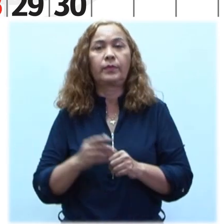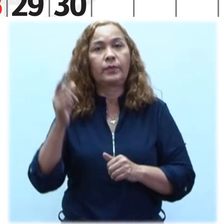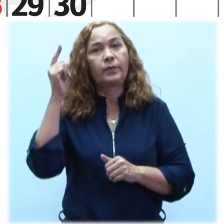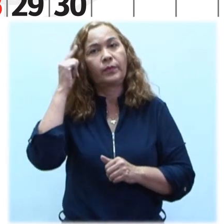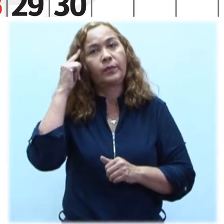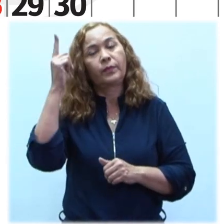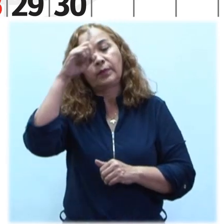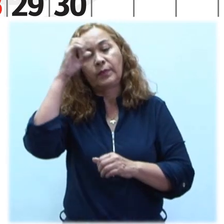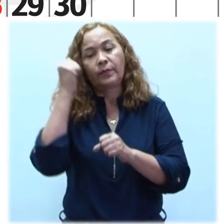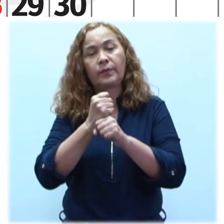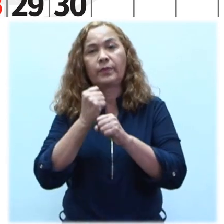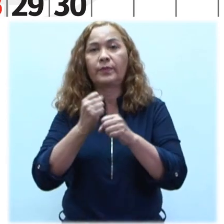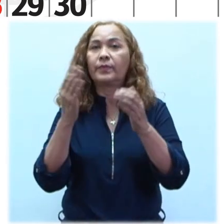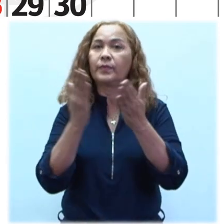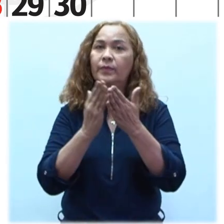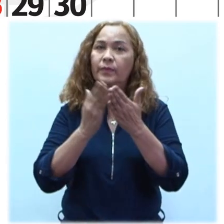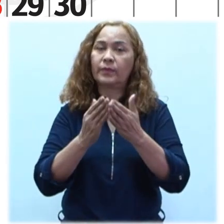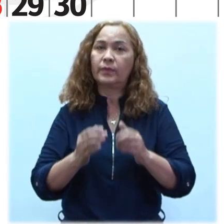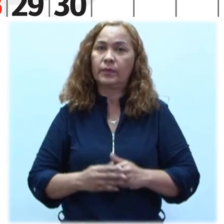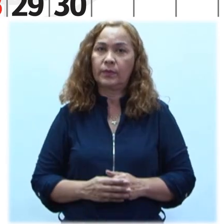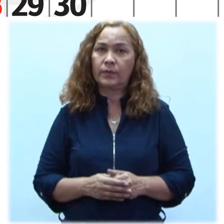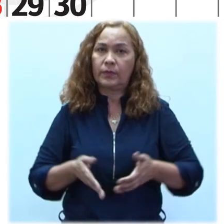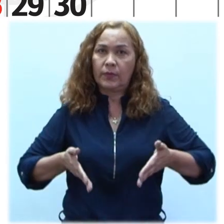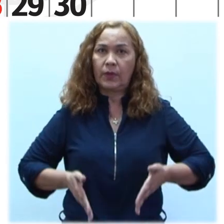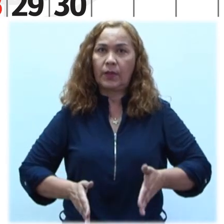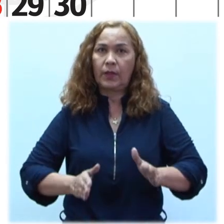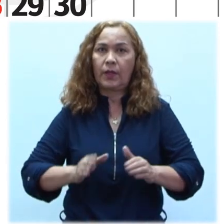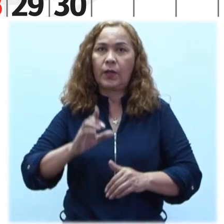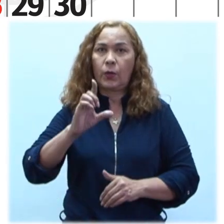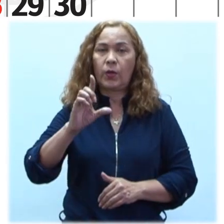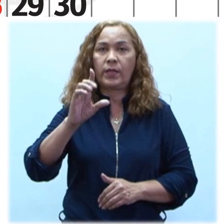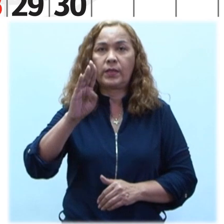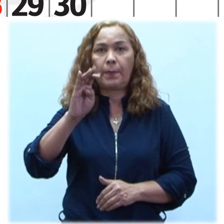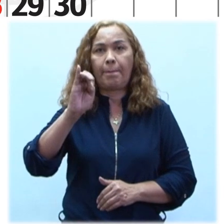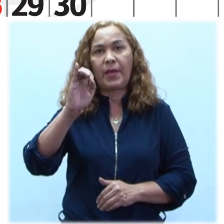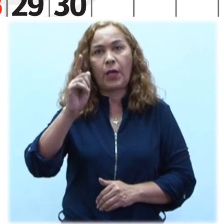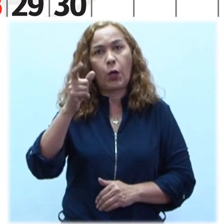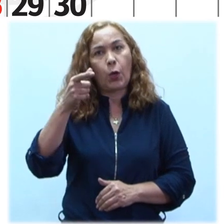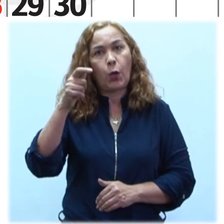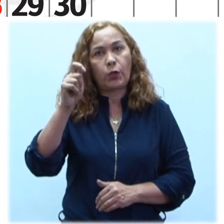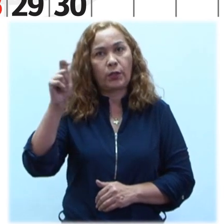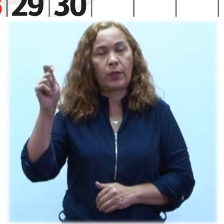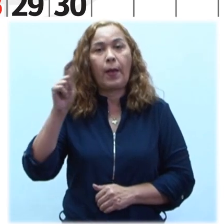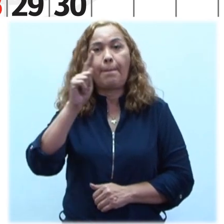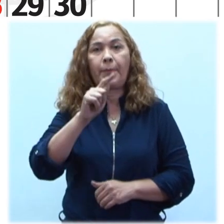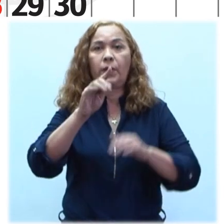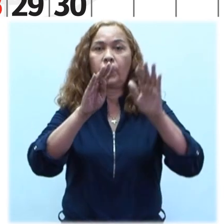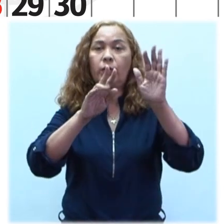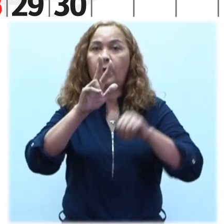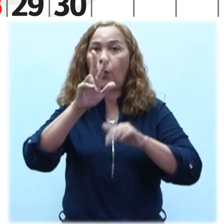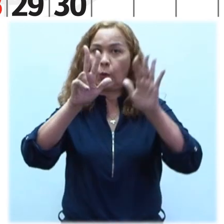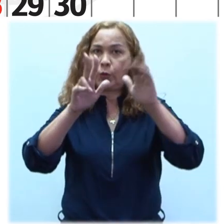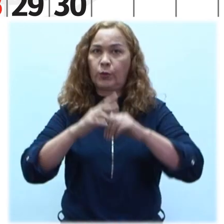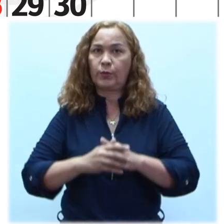Día del Obrero Educacional Natalicio de Luis Bigot, 1938